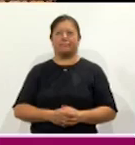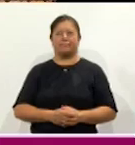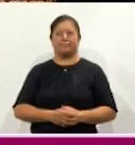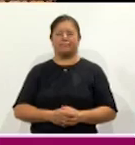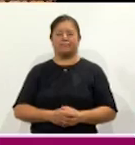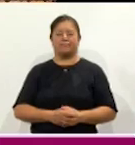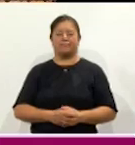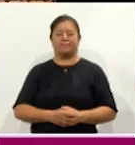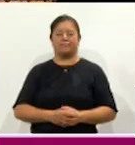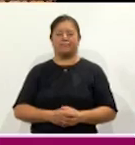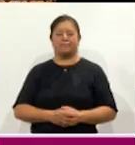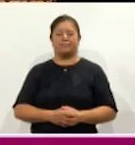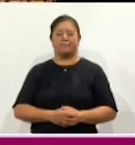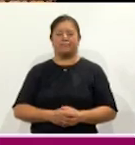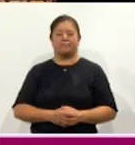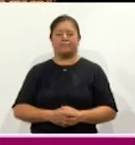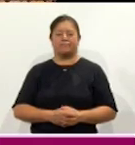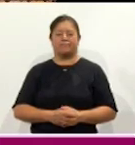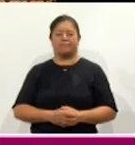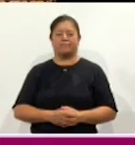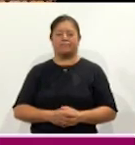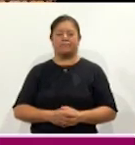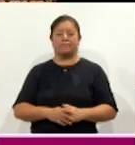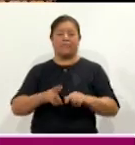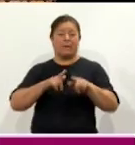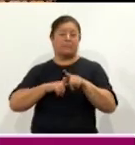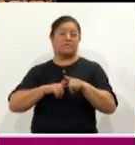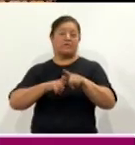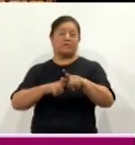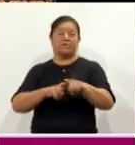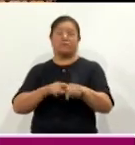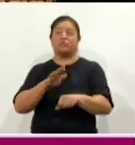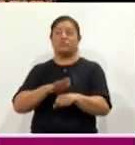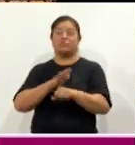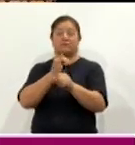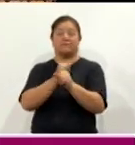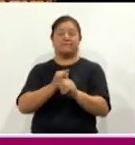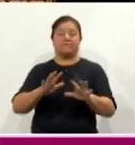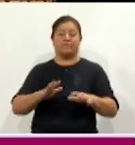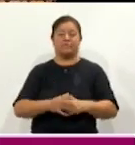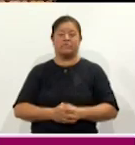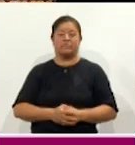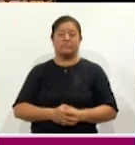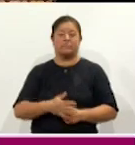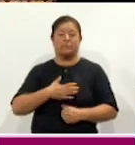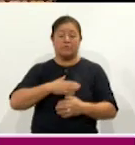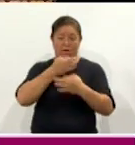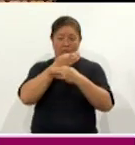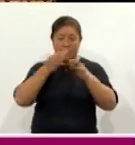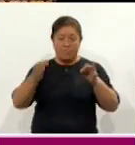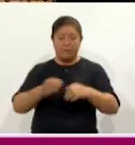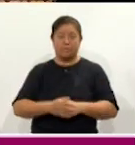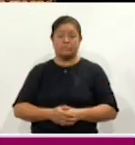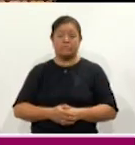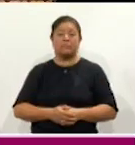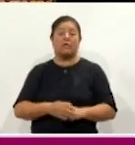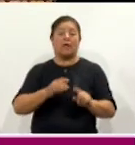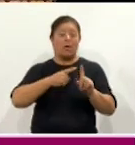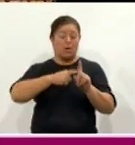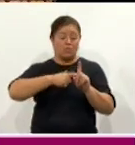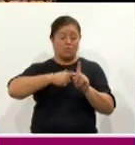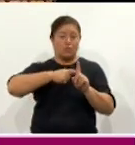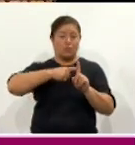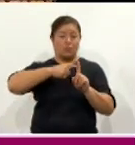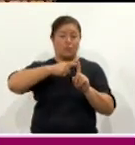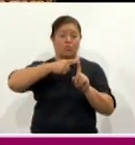Y pues bueno, vamos a continuar con más información. Quiero comentarle que debido a las altas temperaturas que